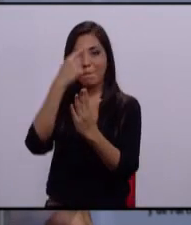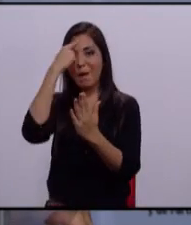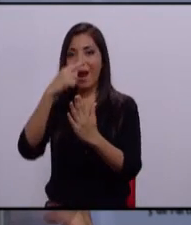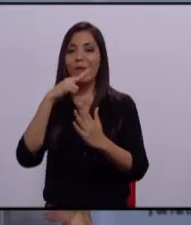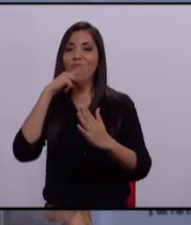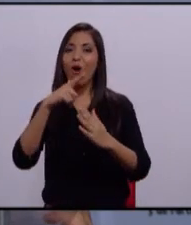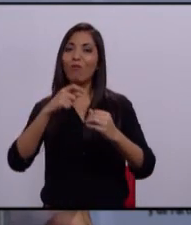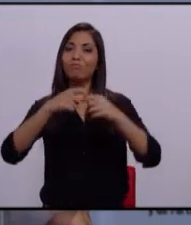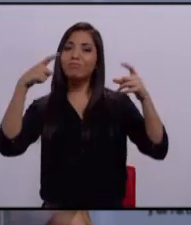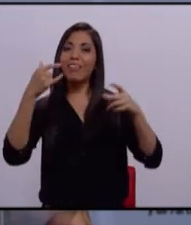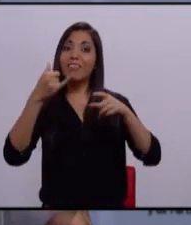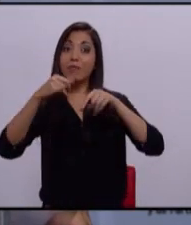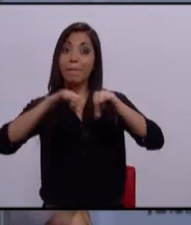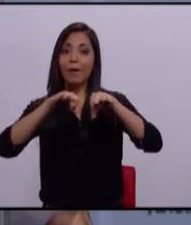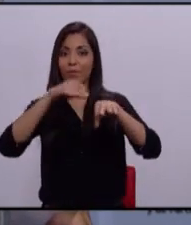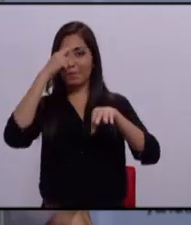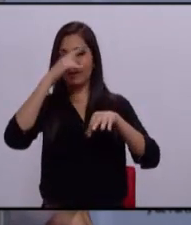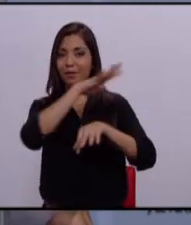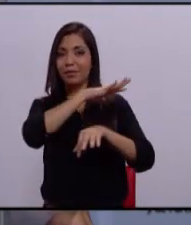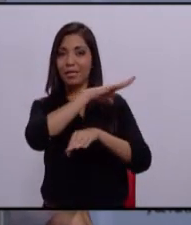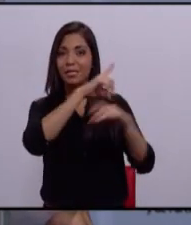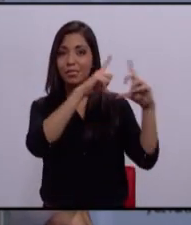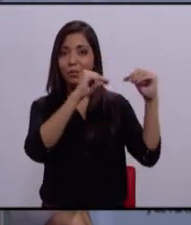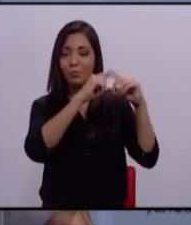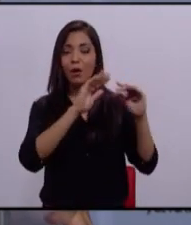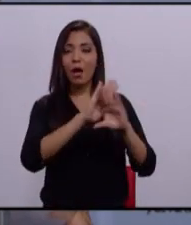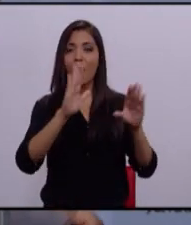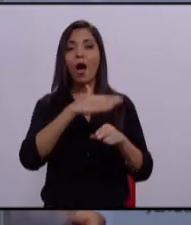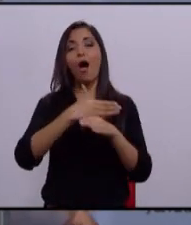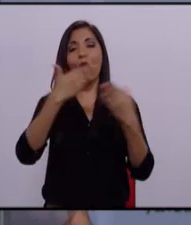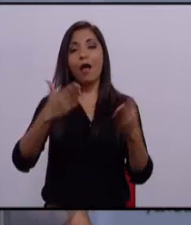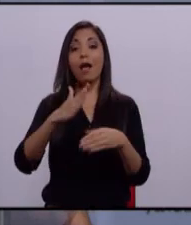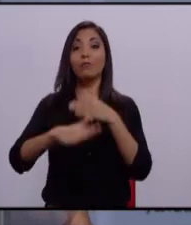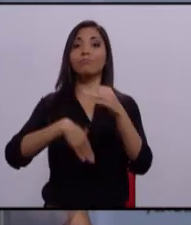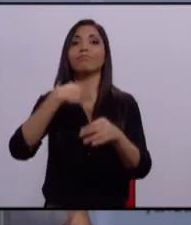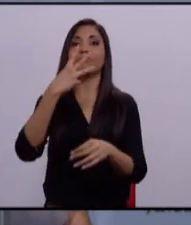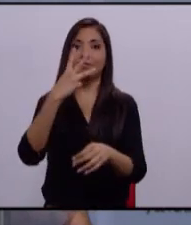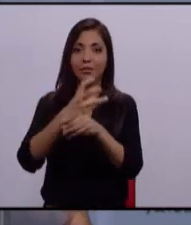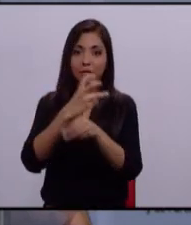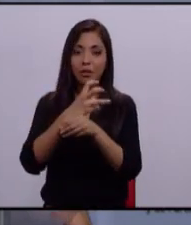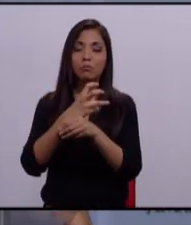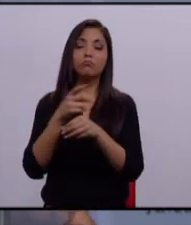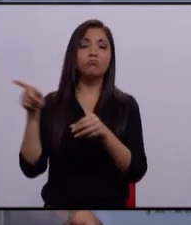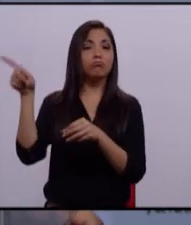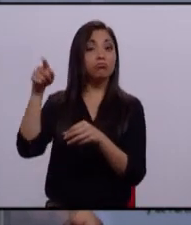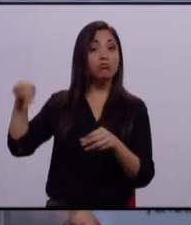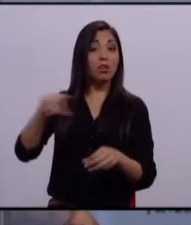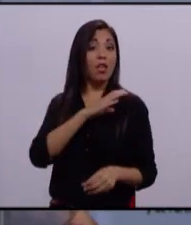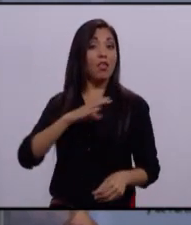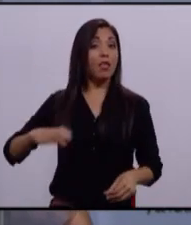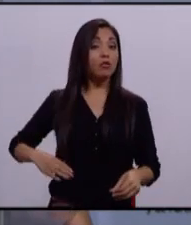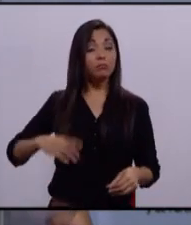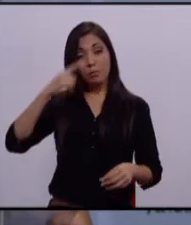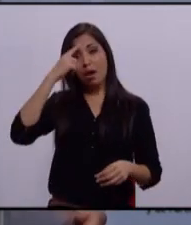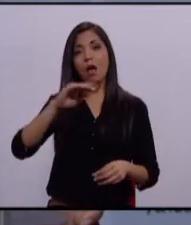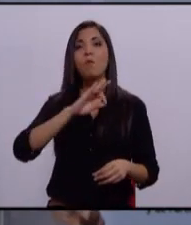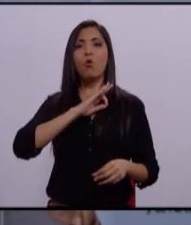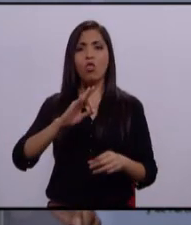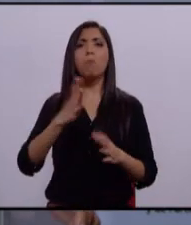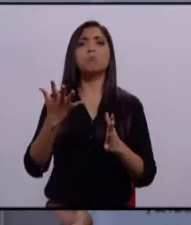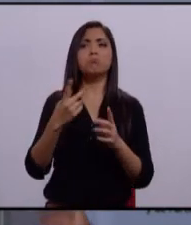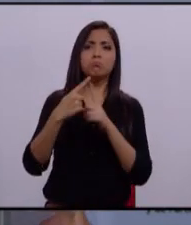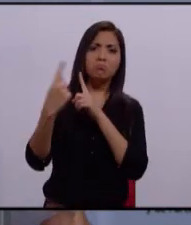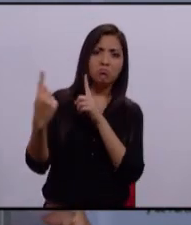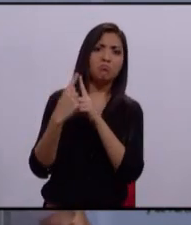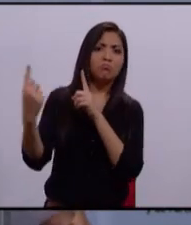y trabajo. Entramos ahora a la tercera ronda en la que los candidatos tendrán oportunidad de hacer réplicas.